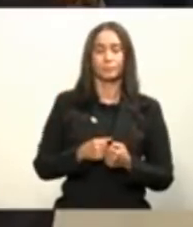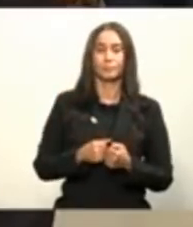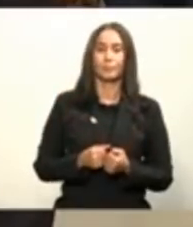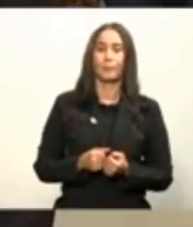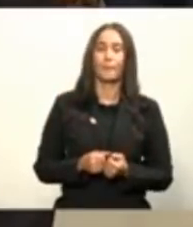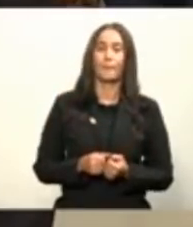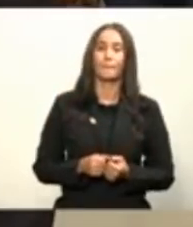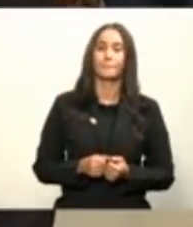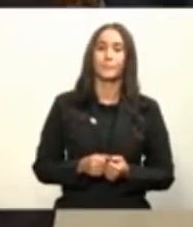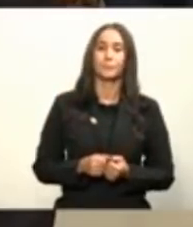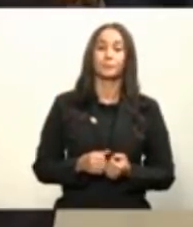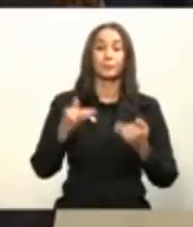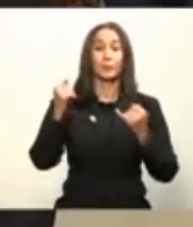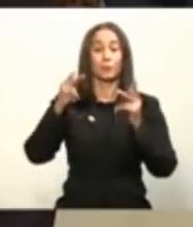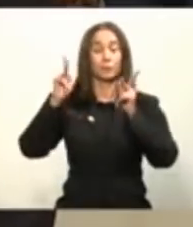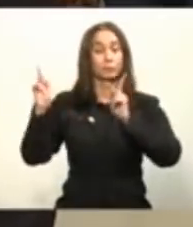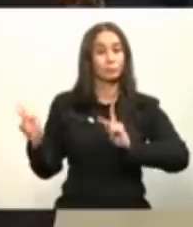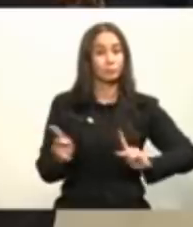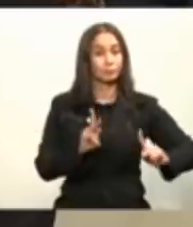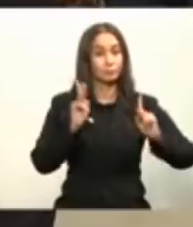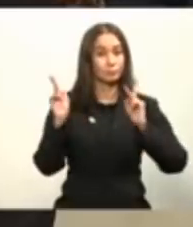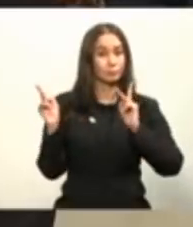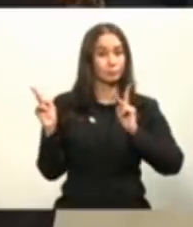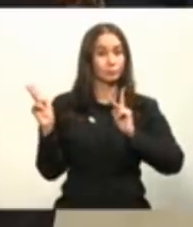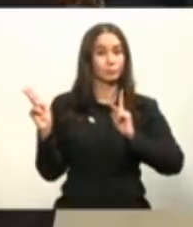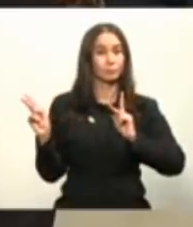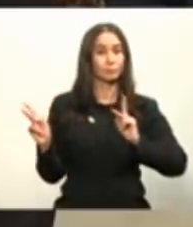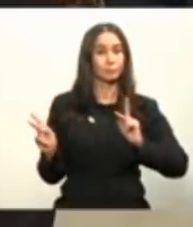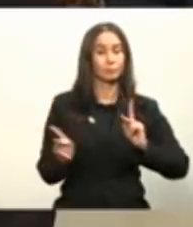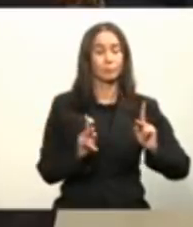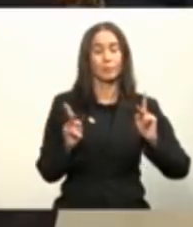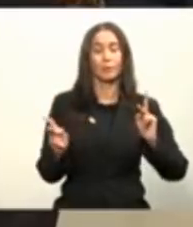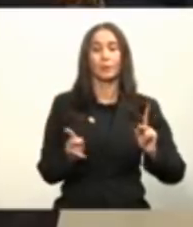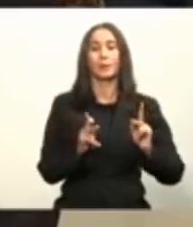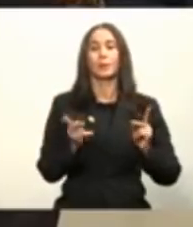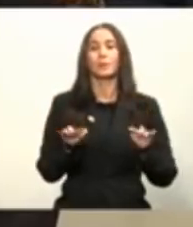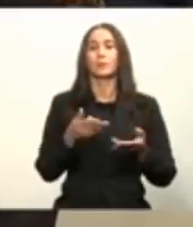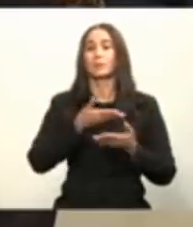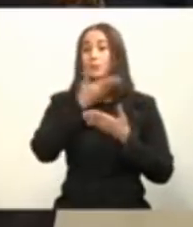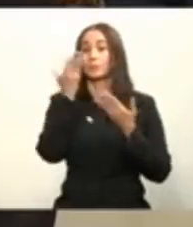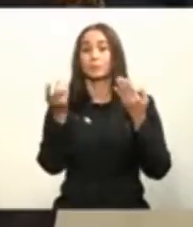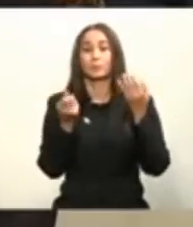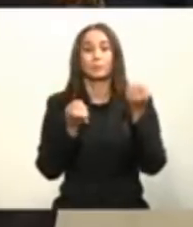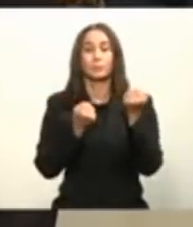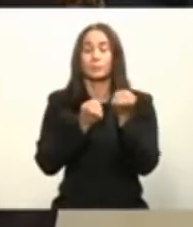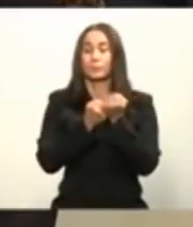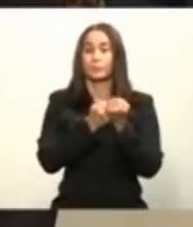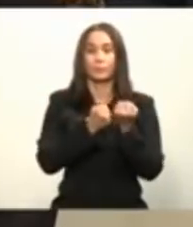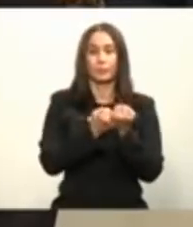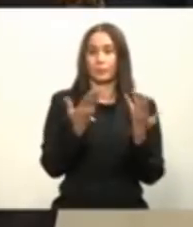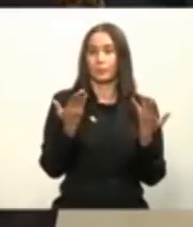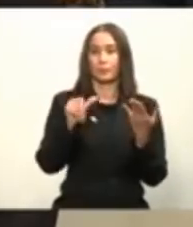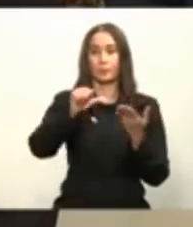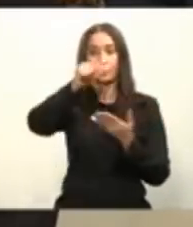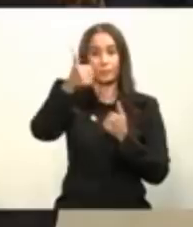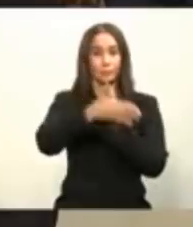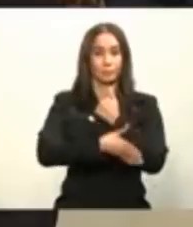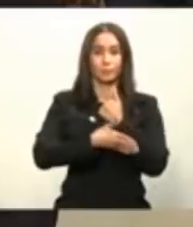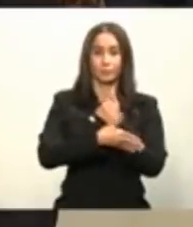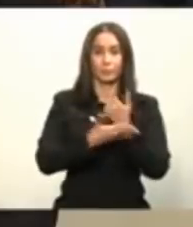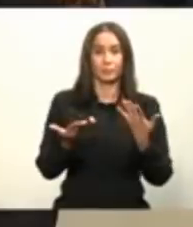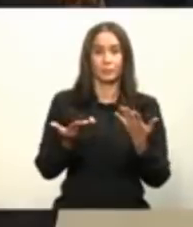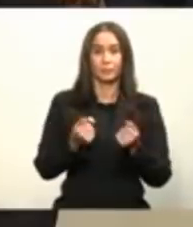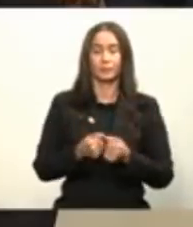y en este proceso ha habido no ha habido la solidaridad requerida de los grandes países